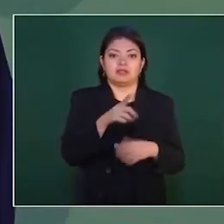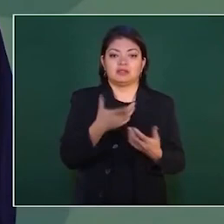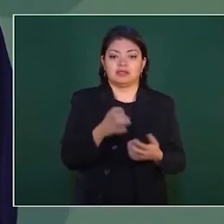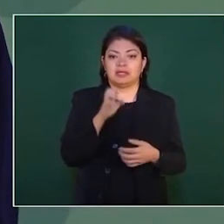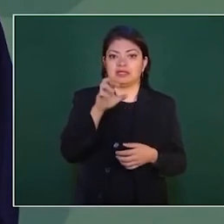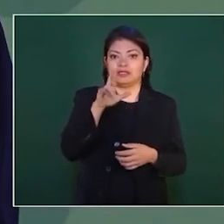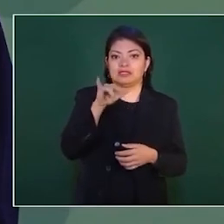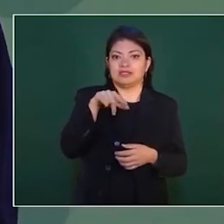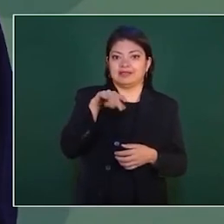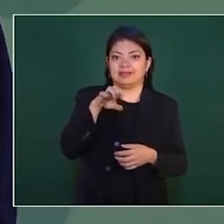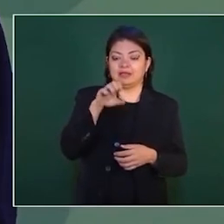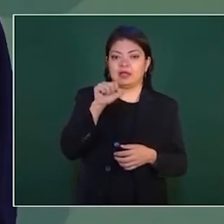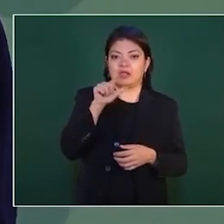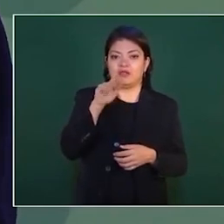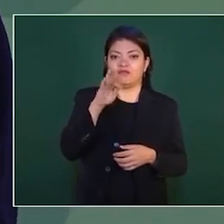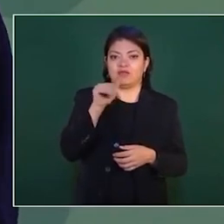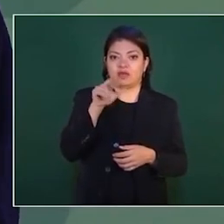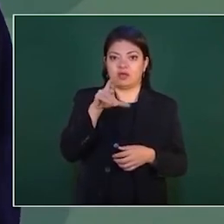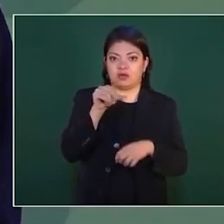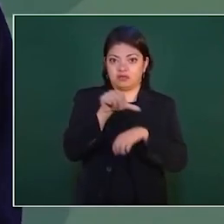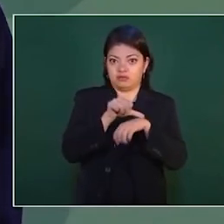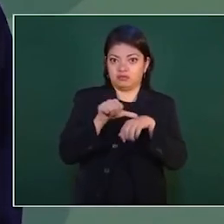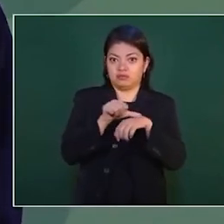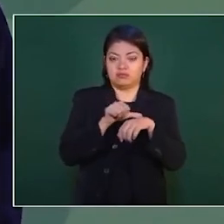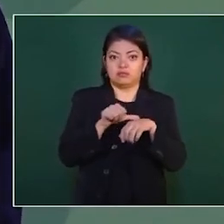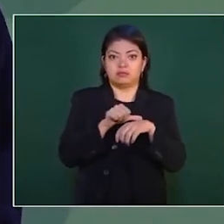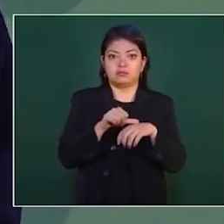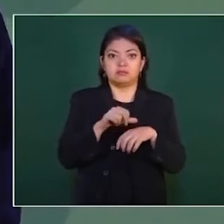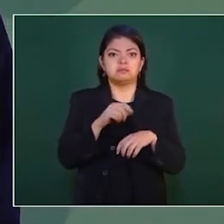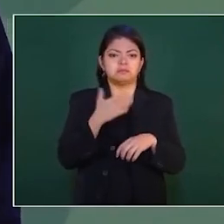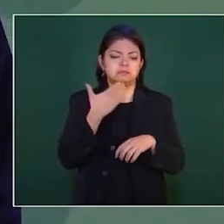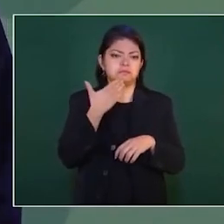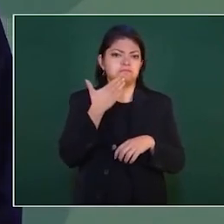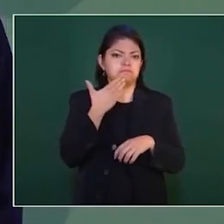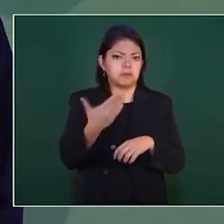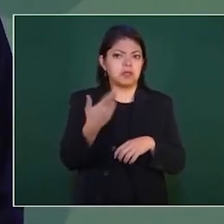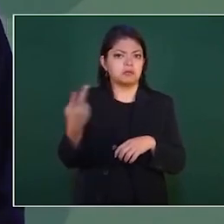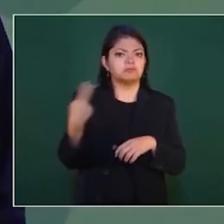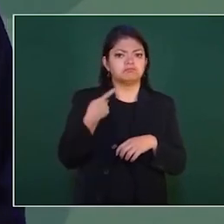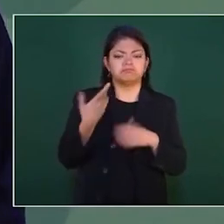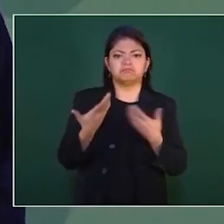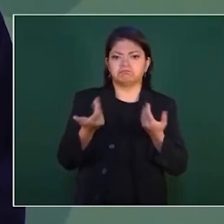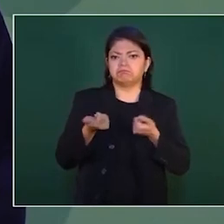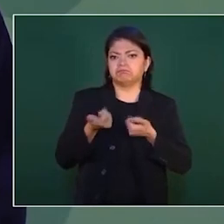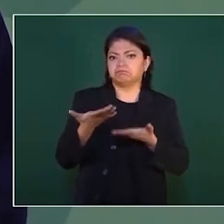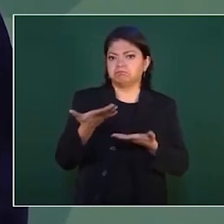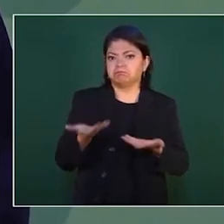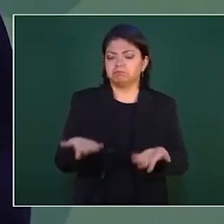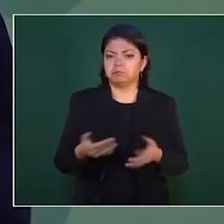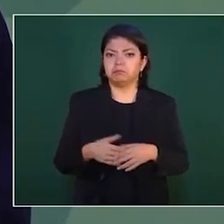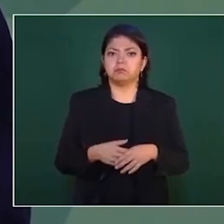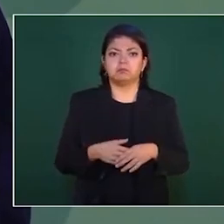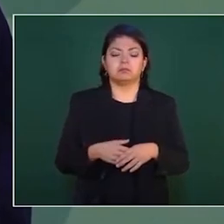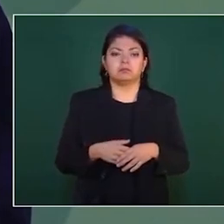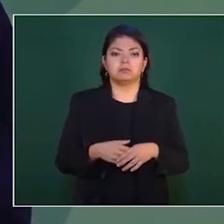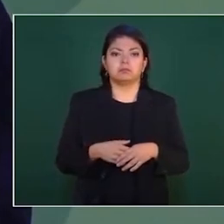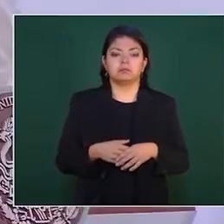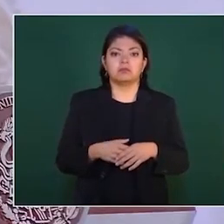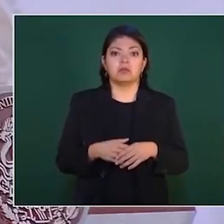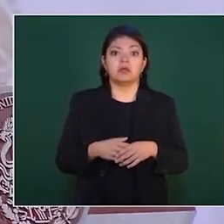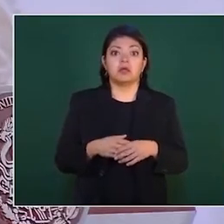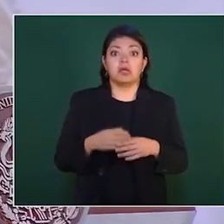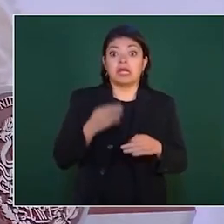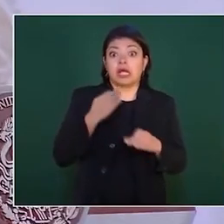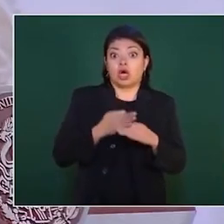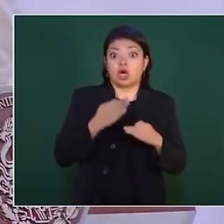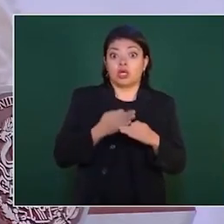Enrique Alfaro, con el que llevamos buena relación, sobre todo en